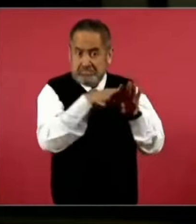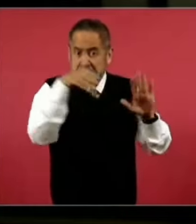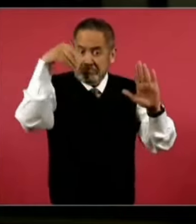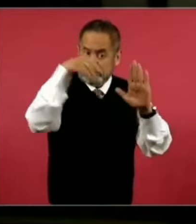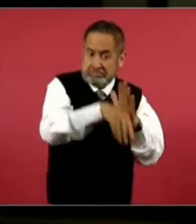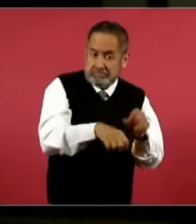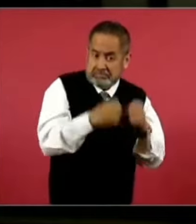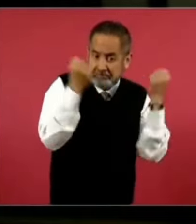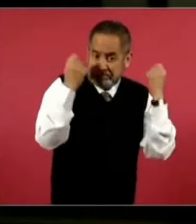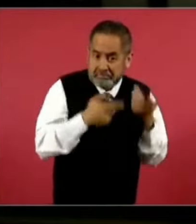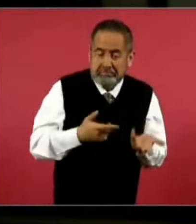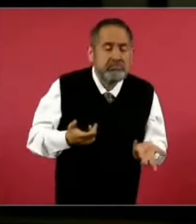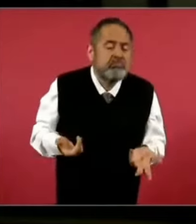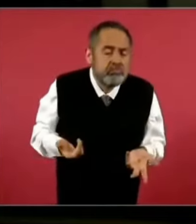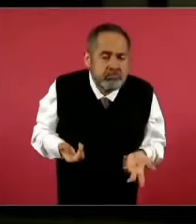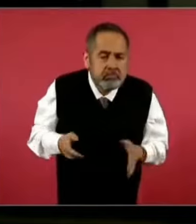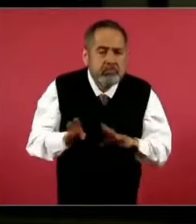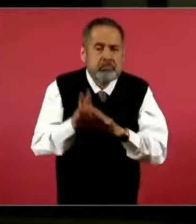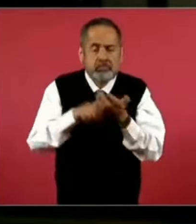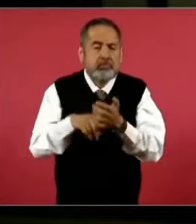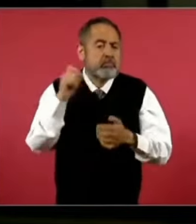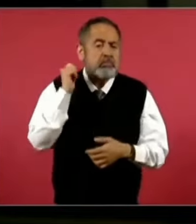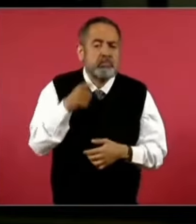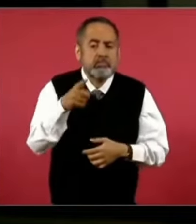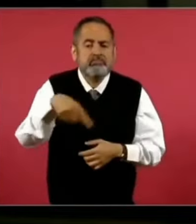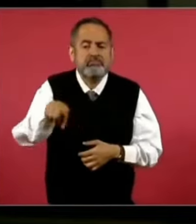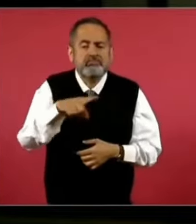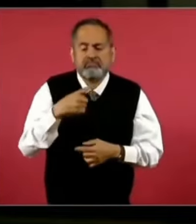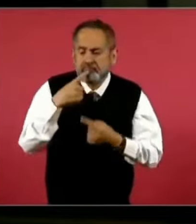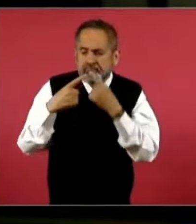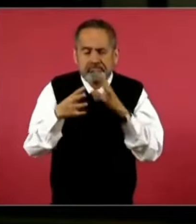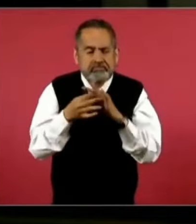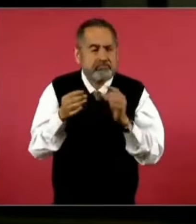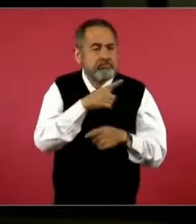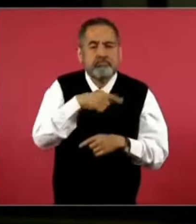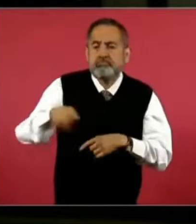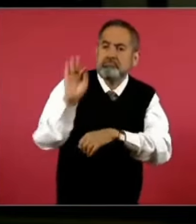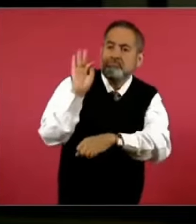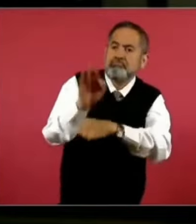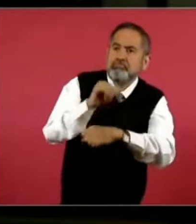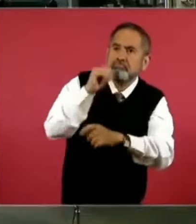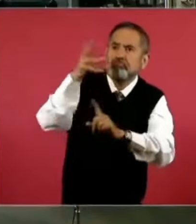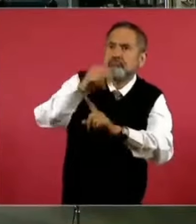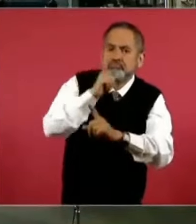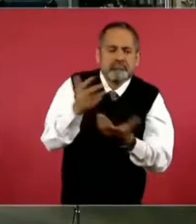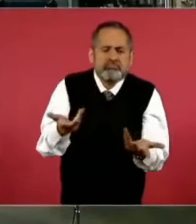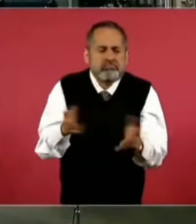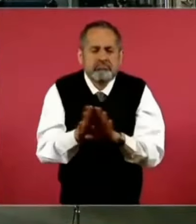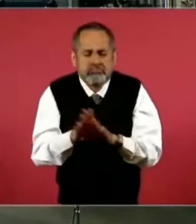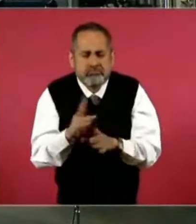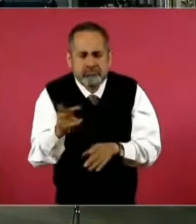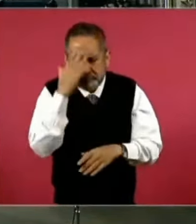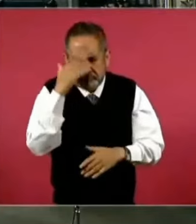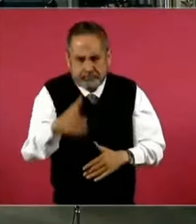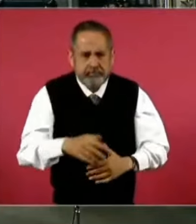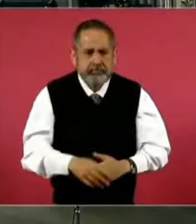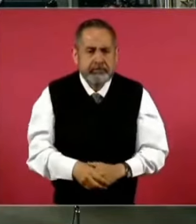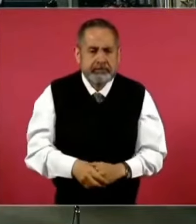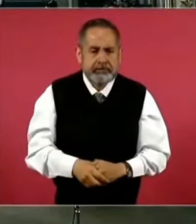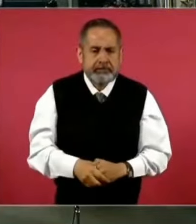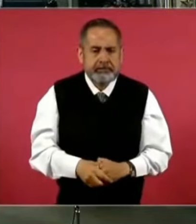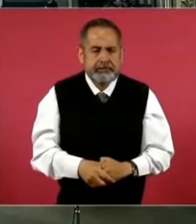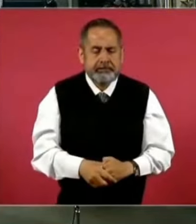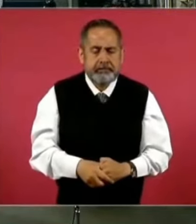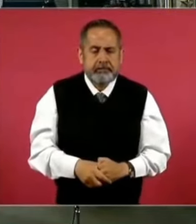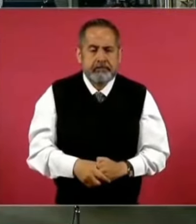tema con los asegurados que quedarían pues sin ningún respaldo en el futuro. Sí, se